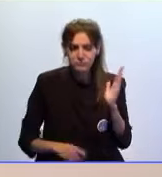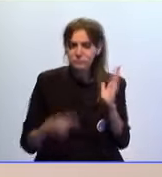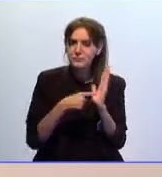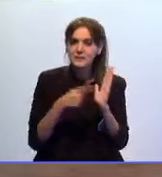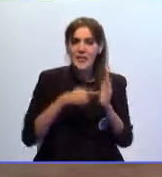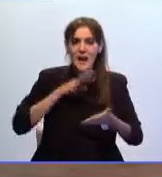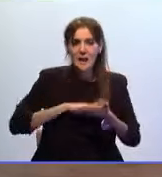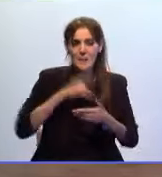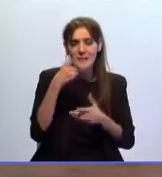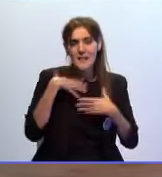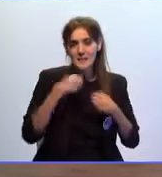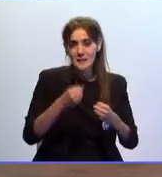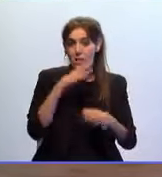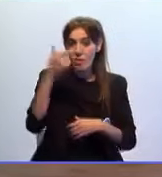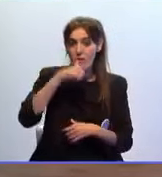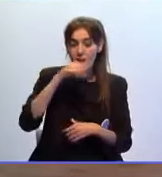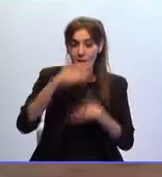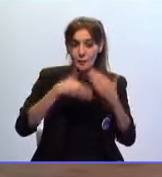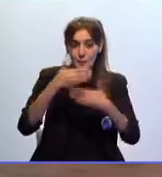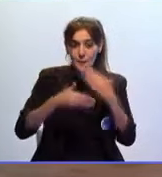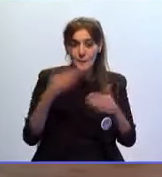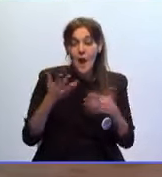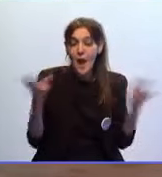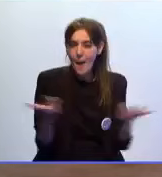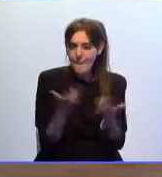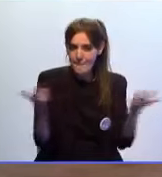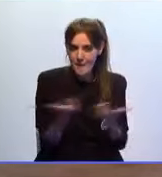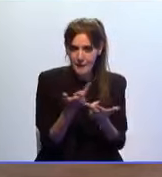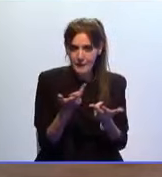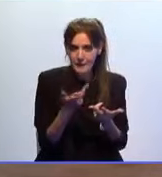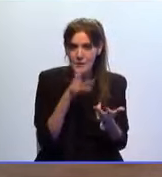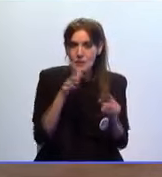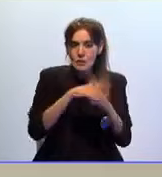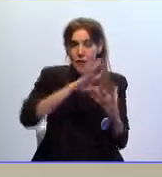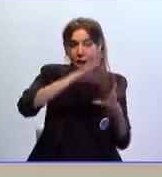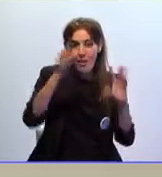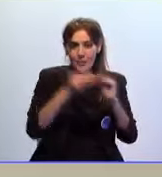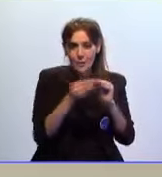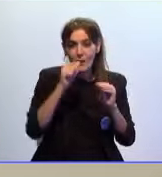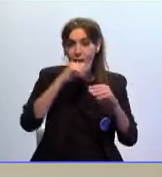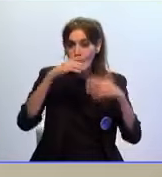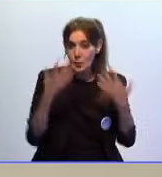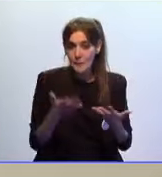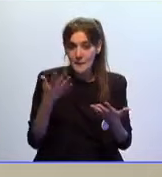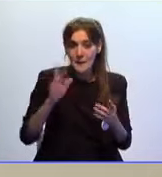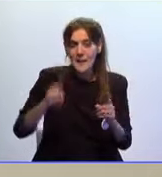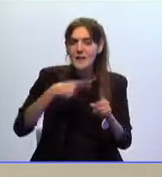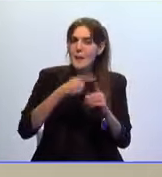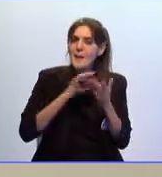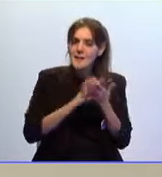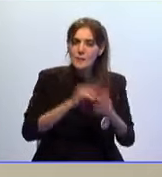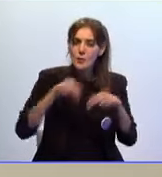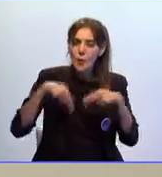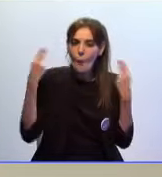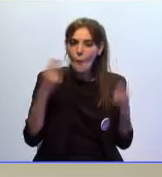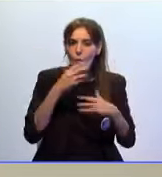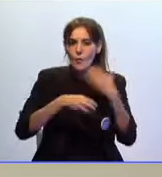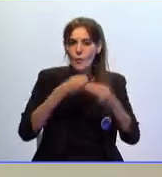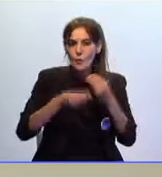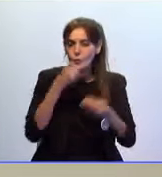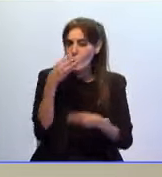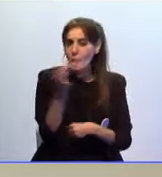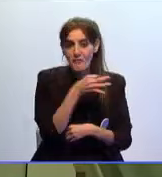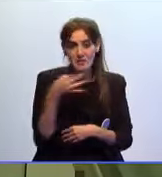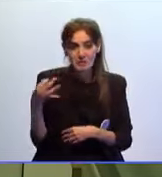que las capacidades sanitarias en Ceuta para afrontar emergencias son las adecuadas en la actualidad y que el servicio público ha funcionado con